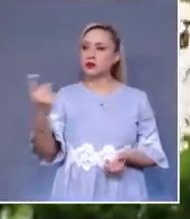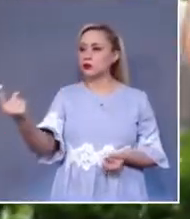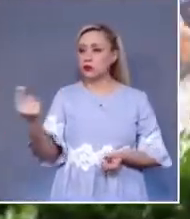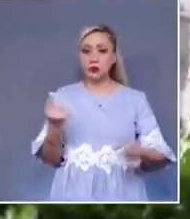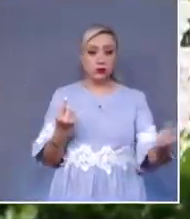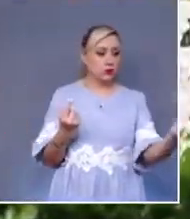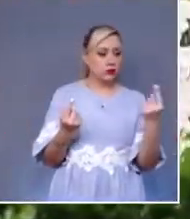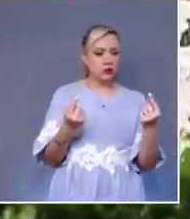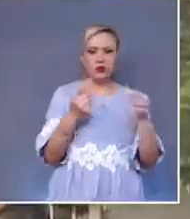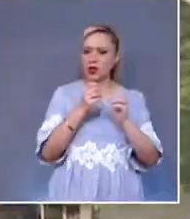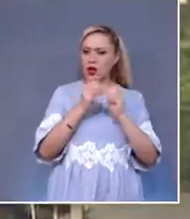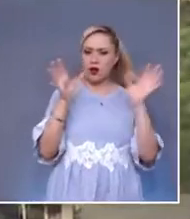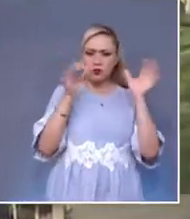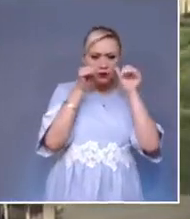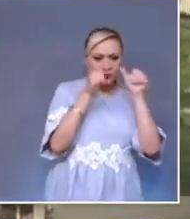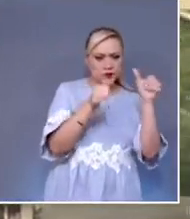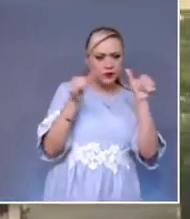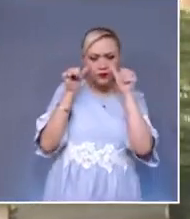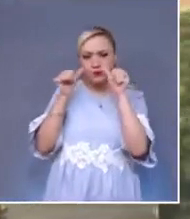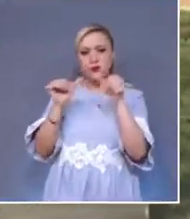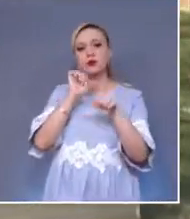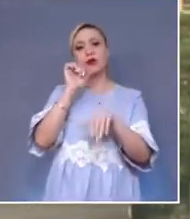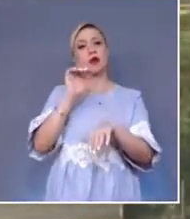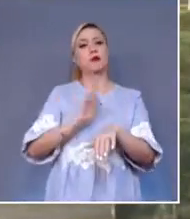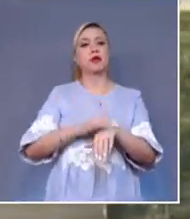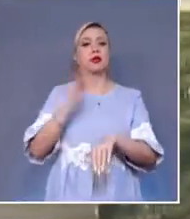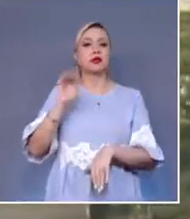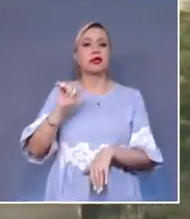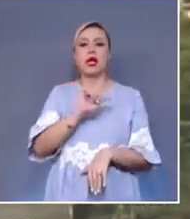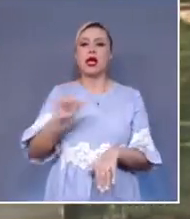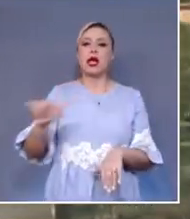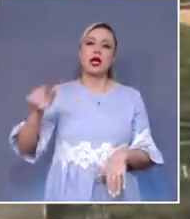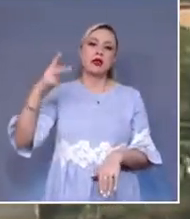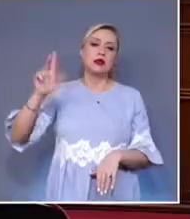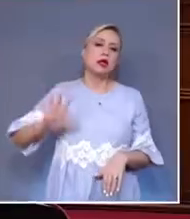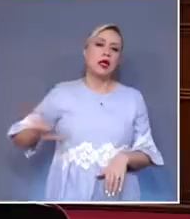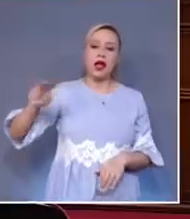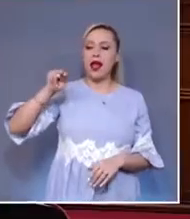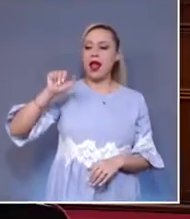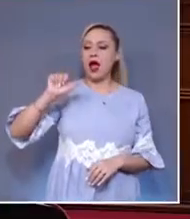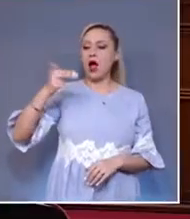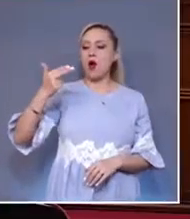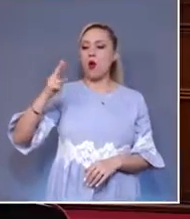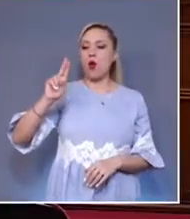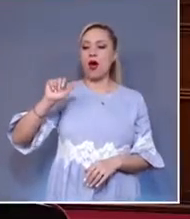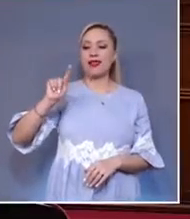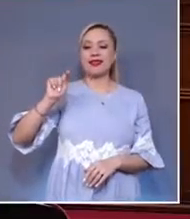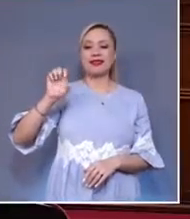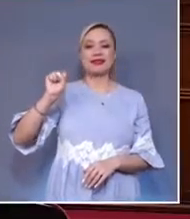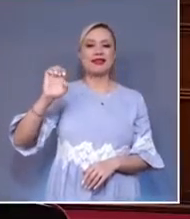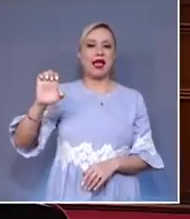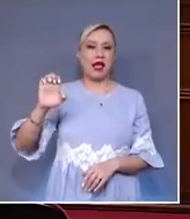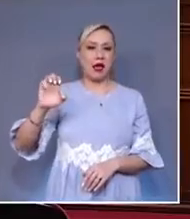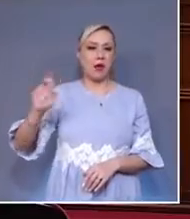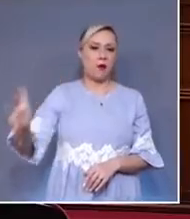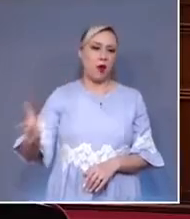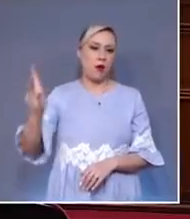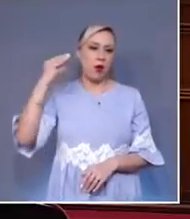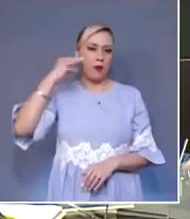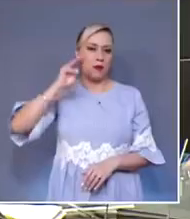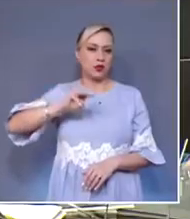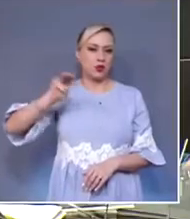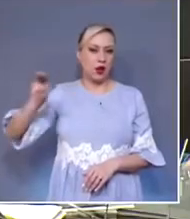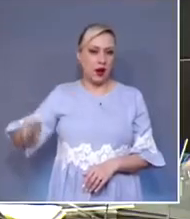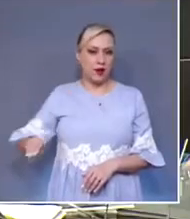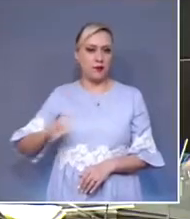por lo que solo tendrán aplicación en el territorio de Nahuatsen, Michoacán. En otro asunto, el Pleno, al conocer